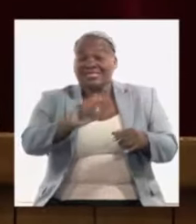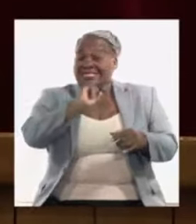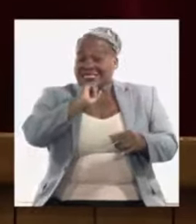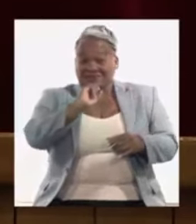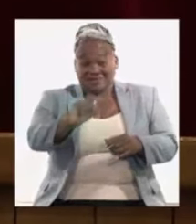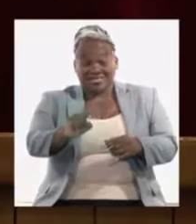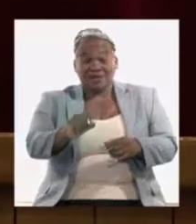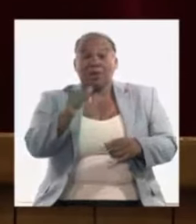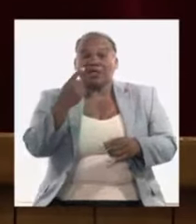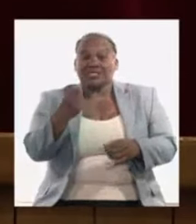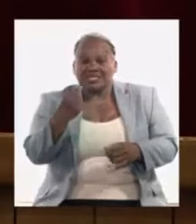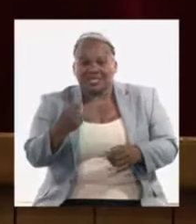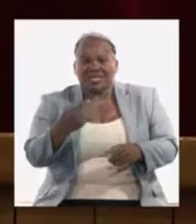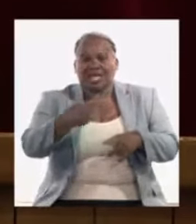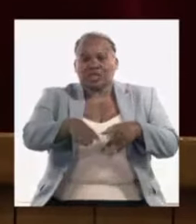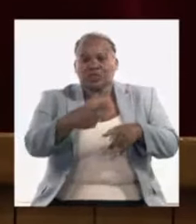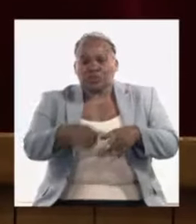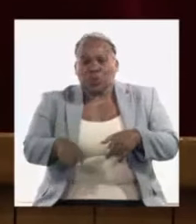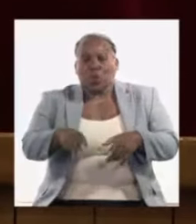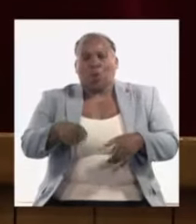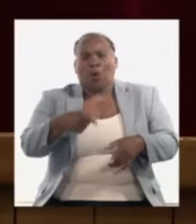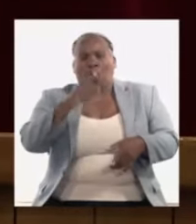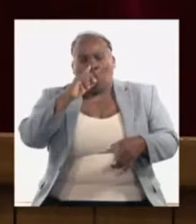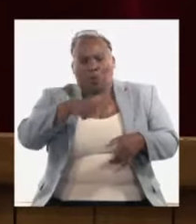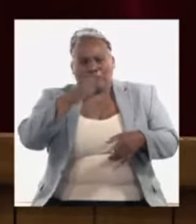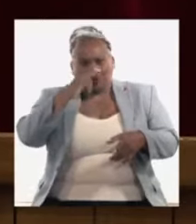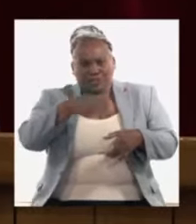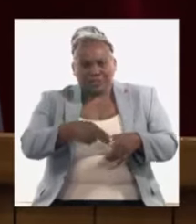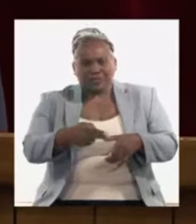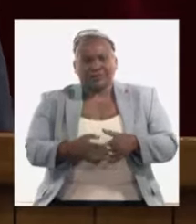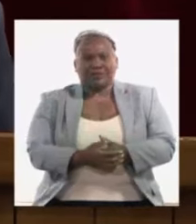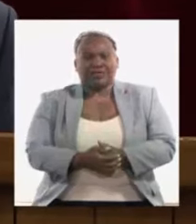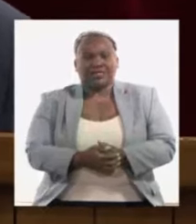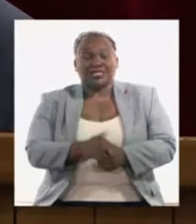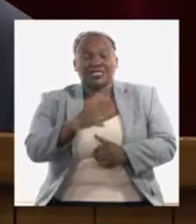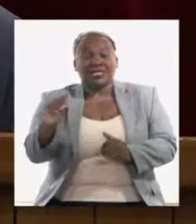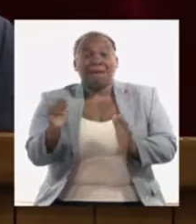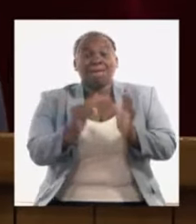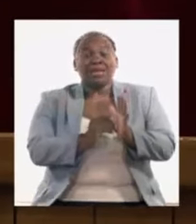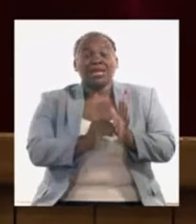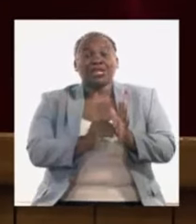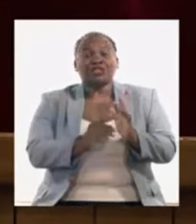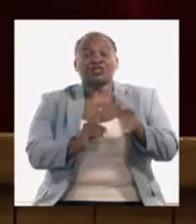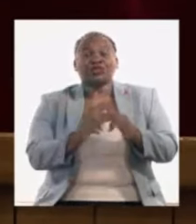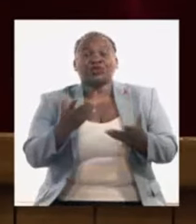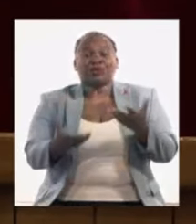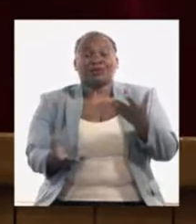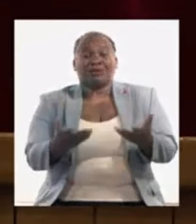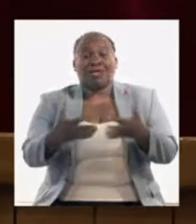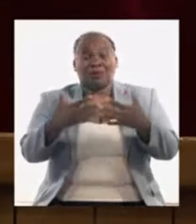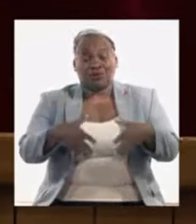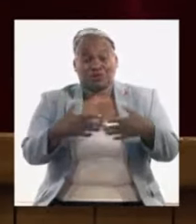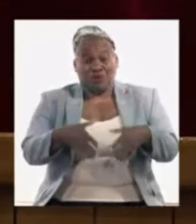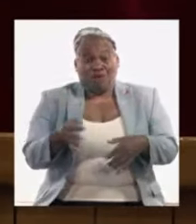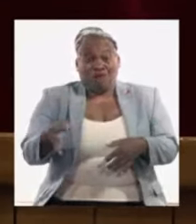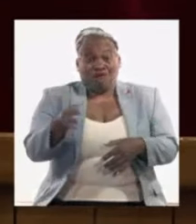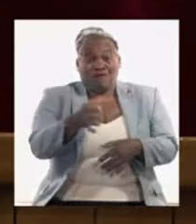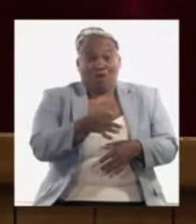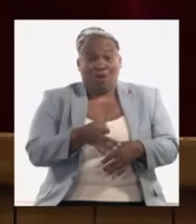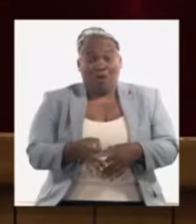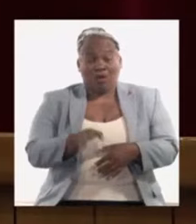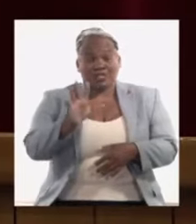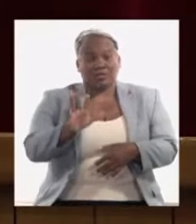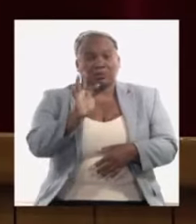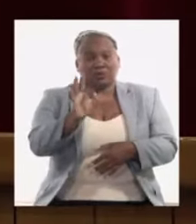insumos demanda combustible pero realmente no estamos llegando ni a 100.000 toneladas de producción los frijoles un crecimiento del